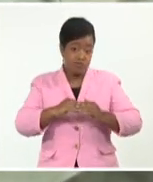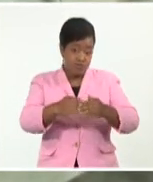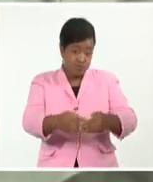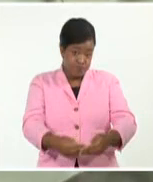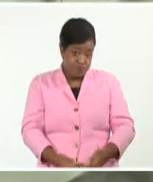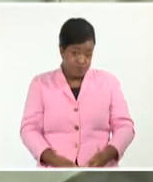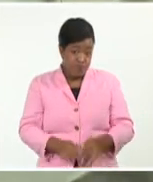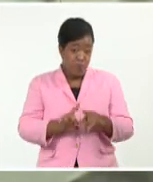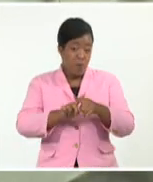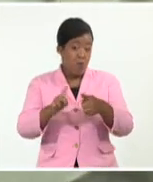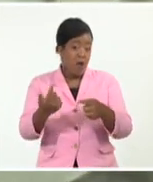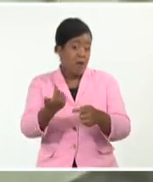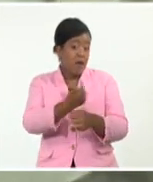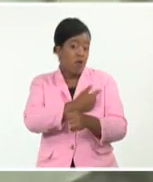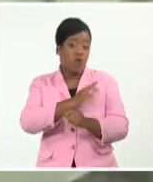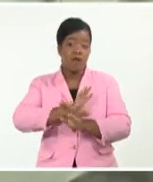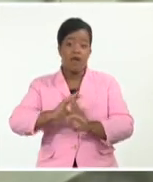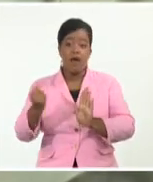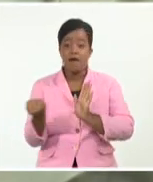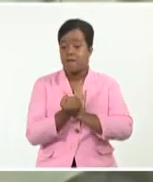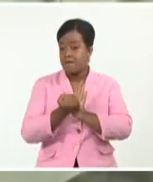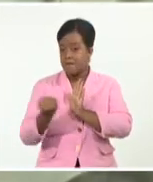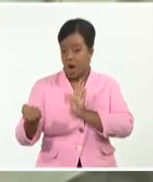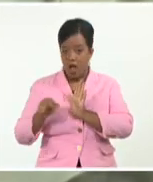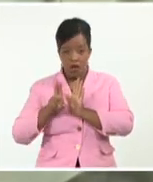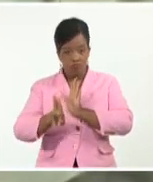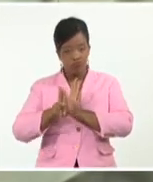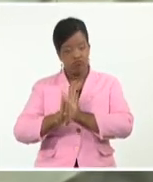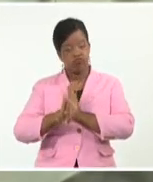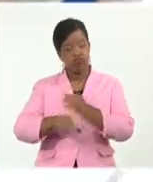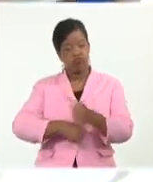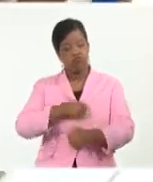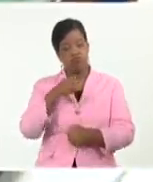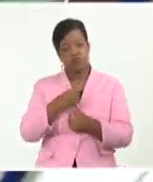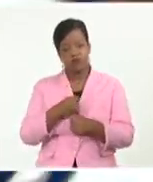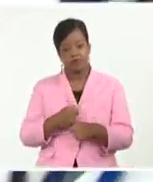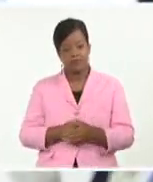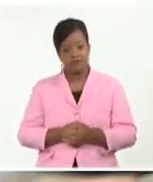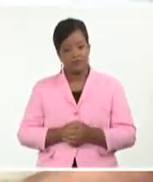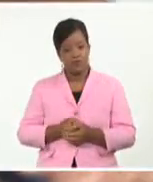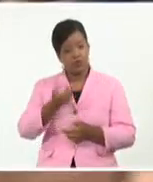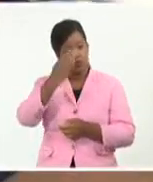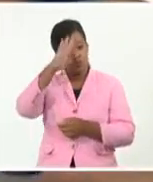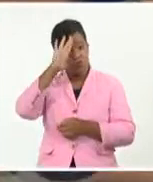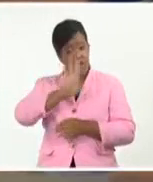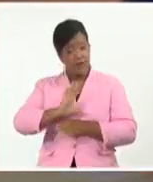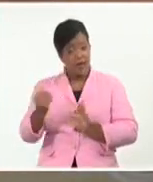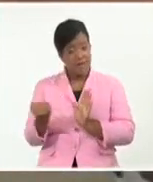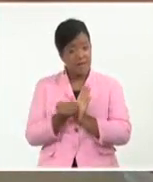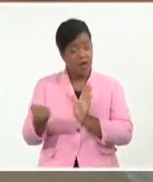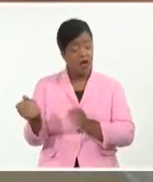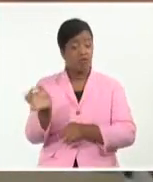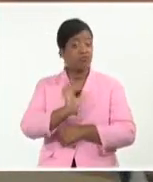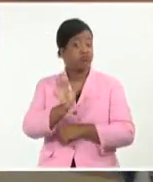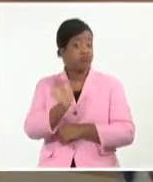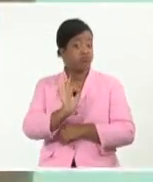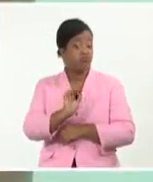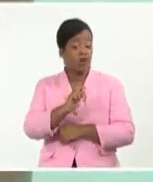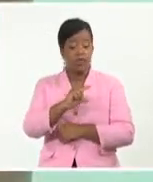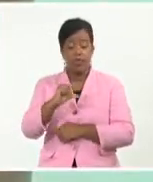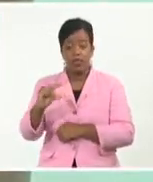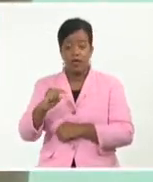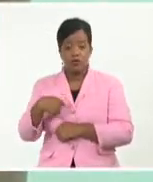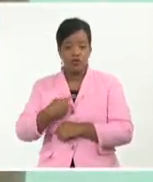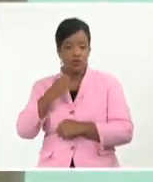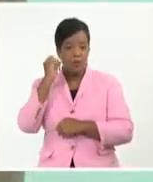que han obtenido autorizos de uso de emergencia. O Cuba está haciendo una intervención sanitaria con candidatos vacunales. No